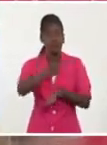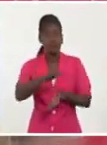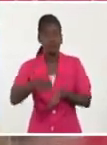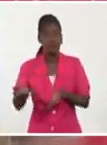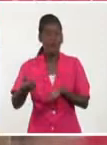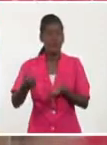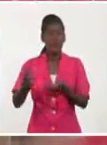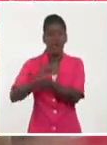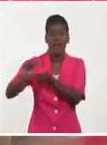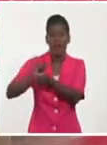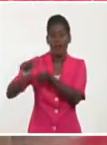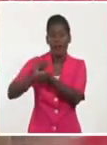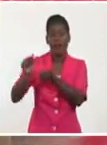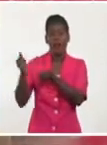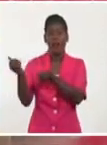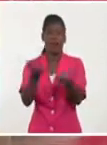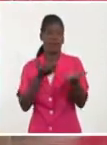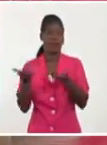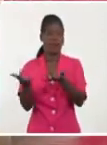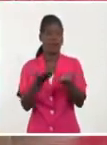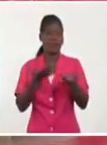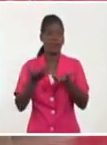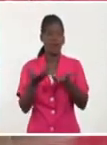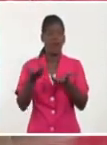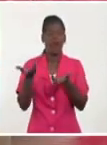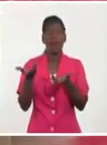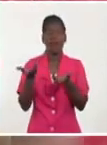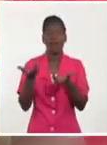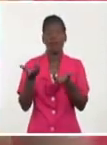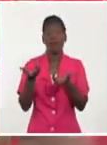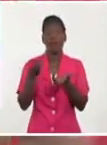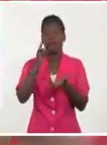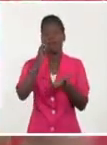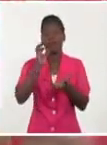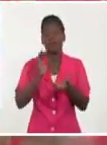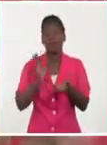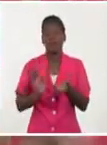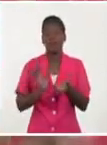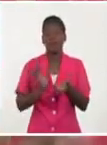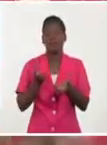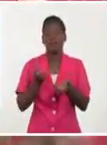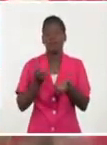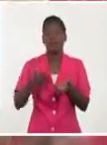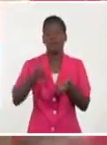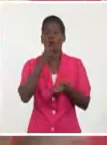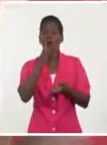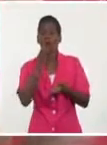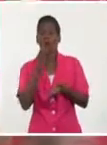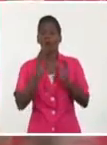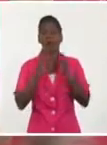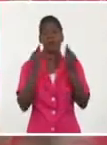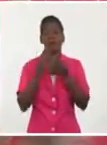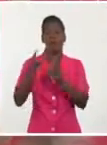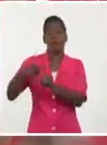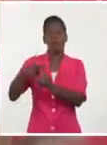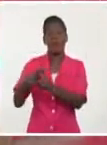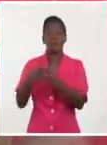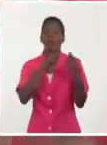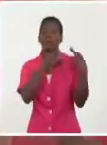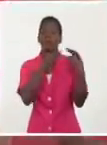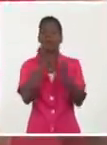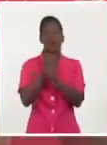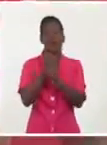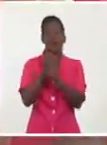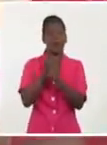estar al tanto de todo eso. Y ella también es la que tiene que decidir qué es lo que va a cocinar para los niños o qué va a decirle a alguien que cocine para los niños.